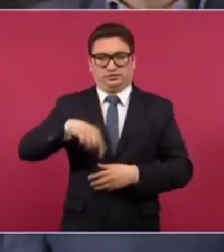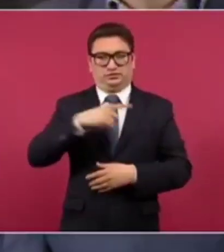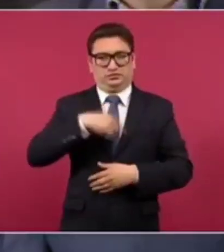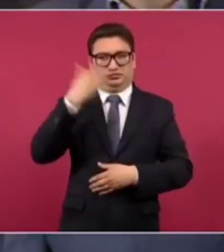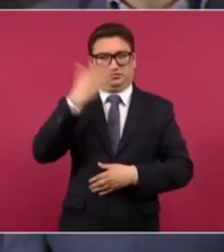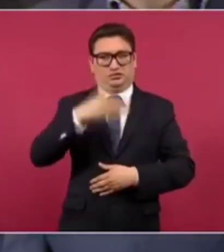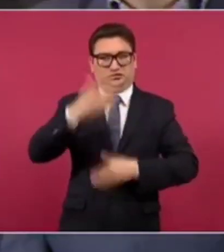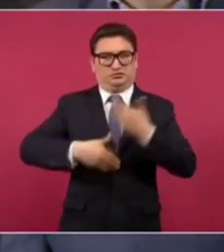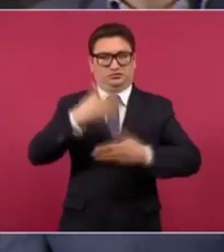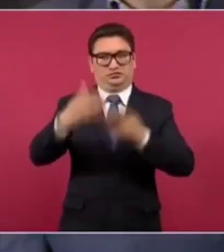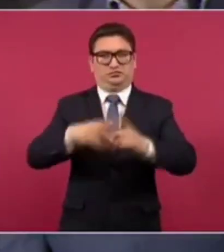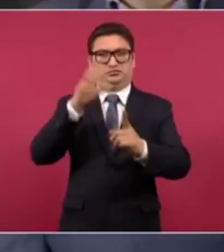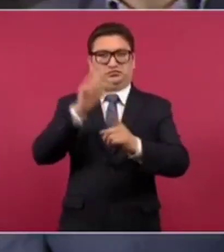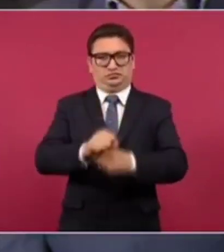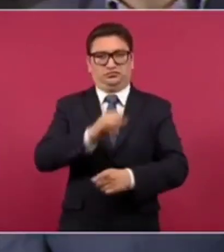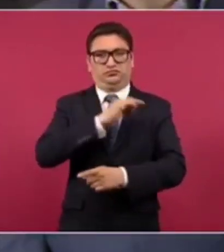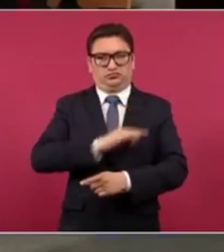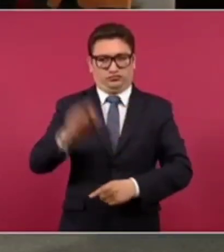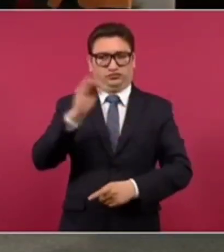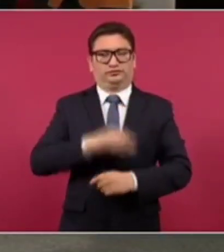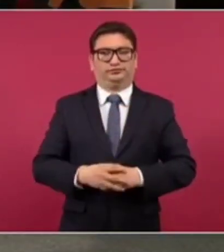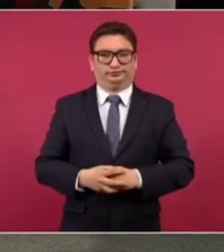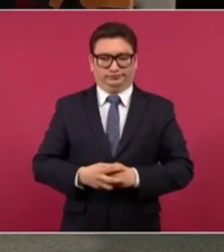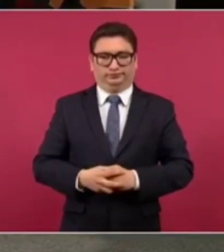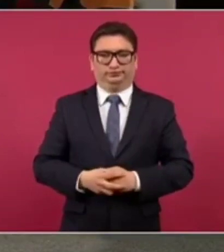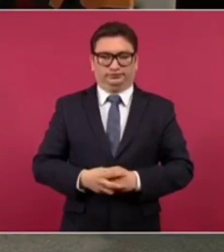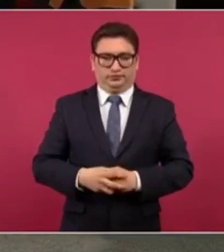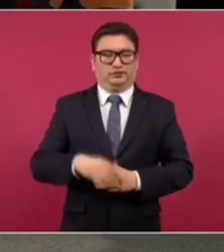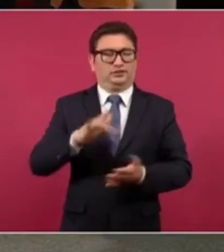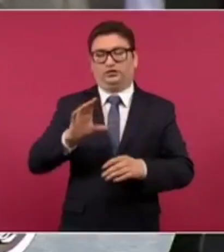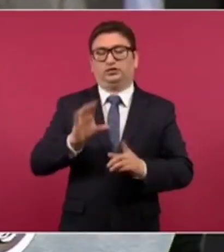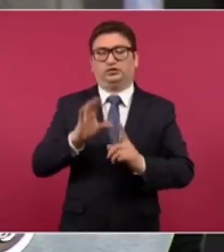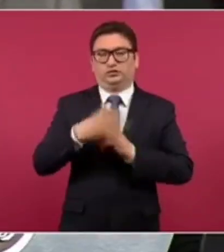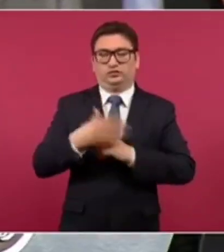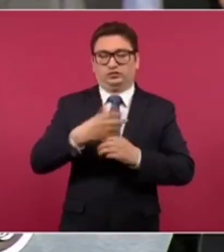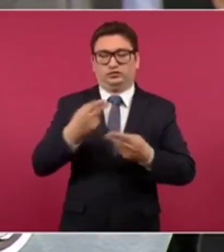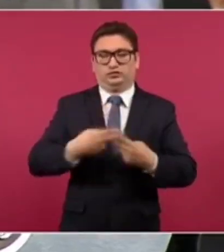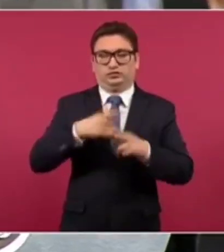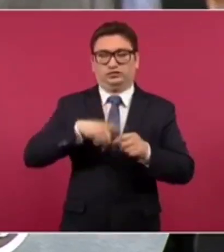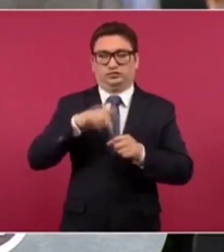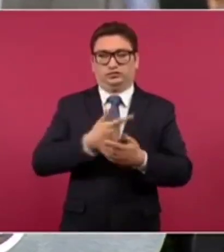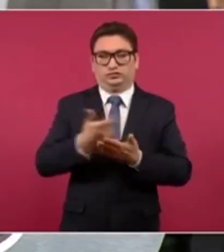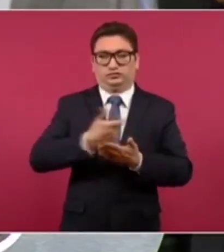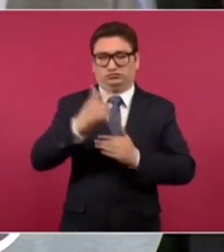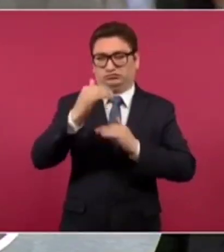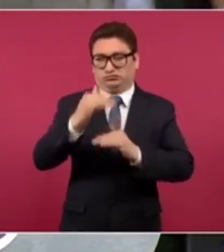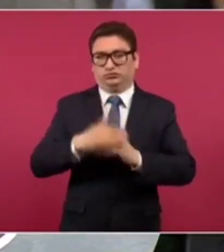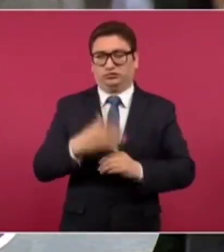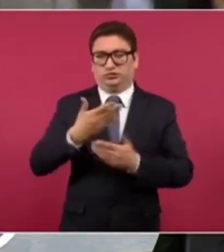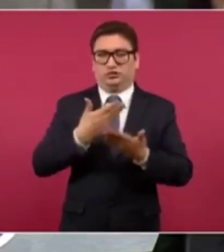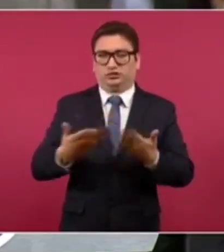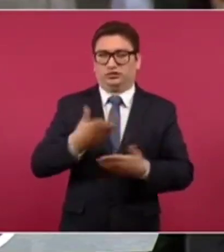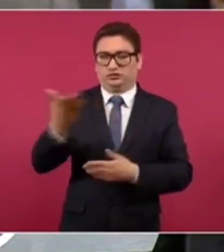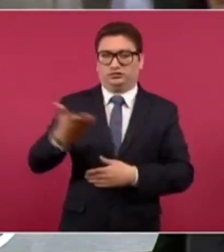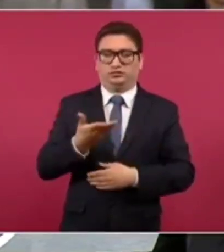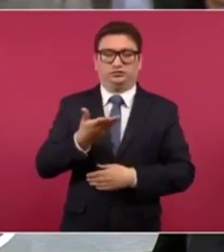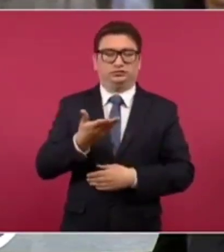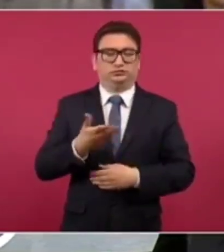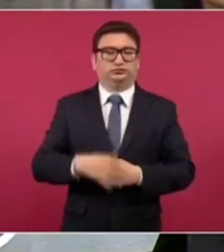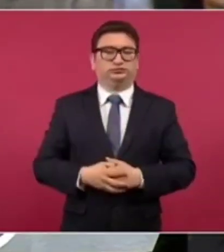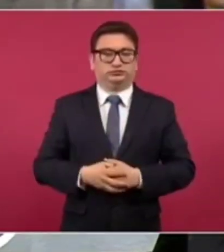a lograr vencer lo que la economía nos reta. Muchas gracias, señor presidente. Vamos a pasarle la palabra, presidente,